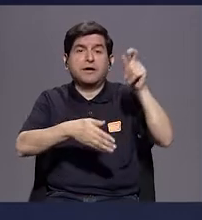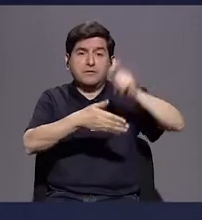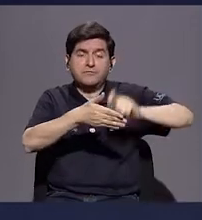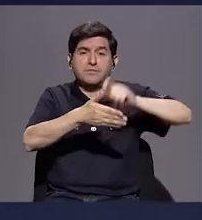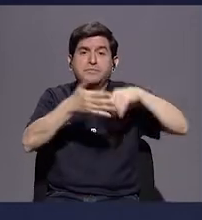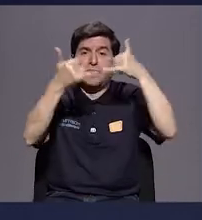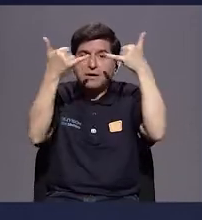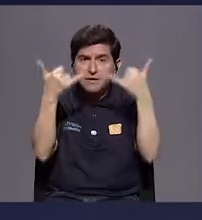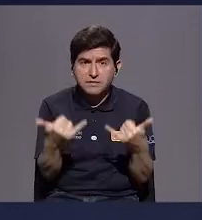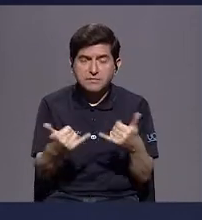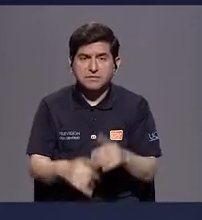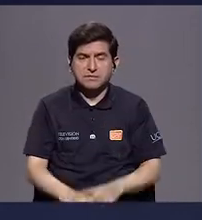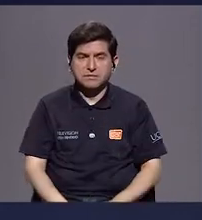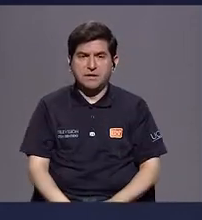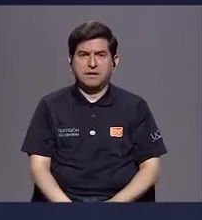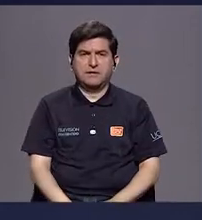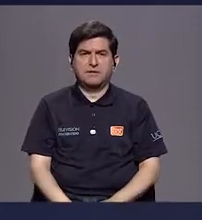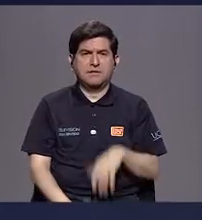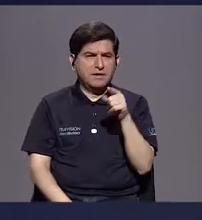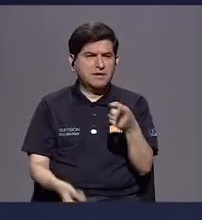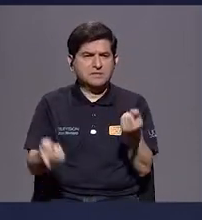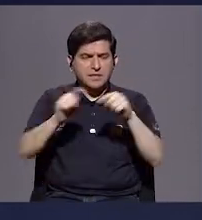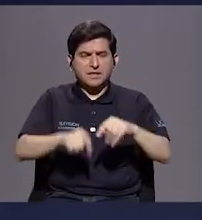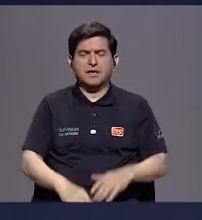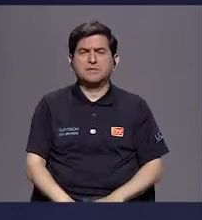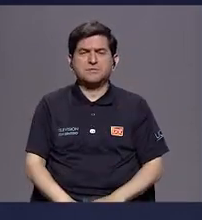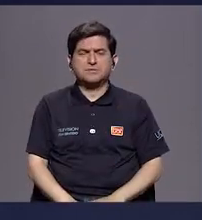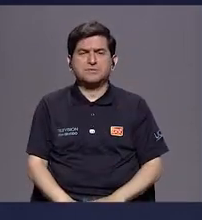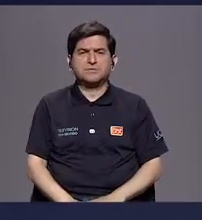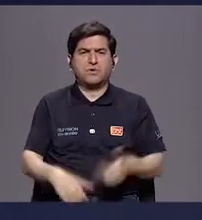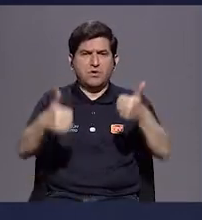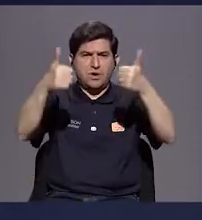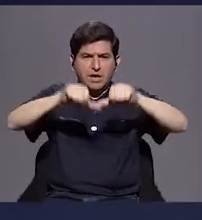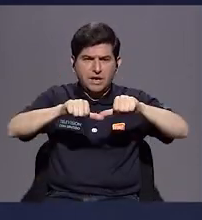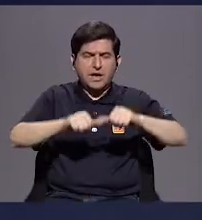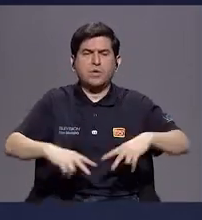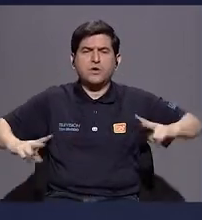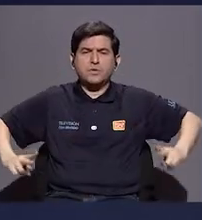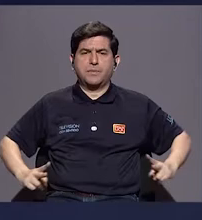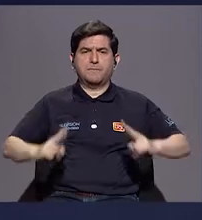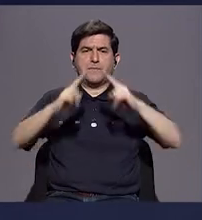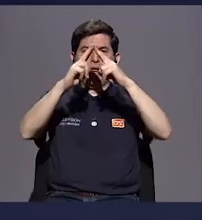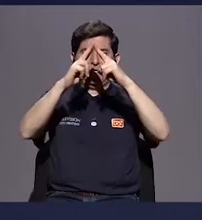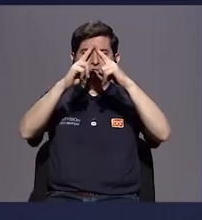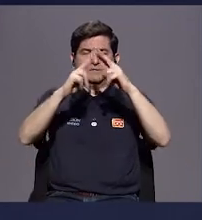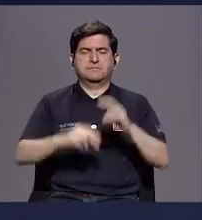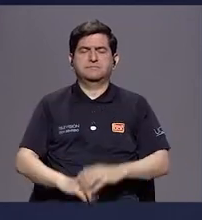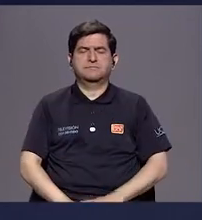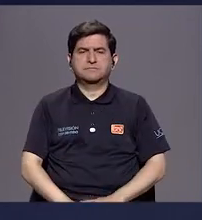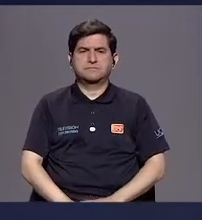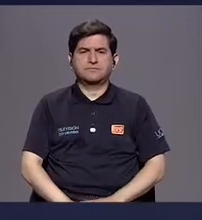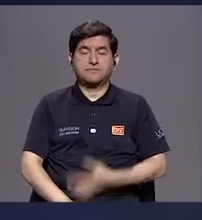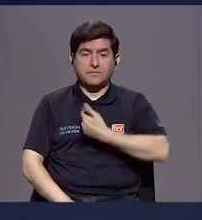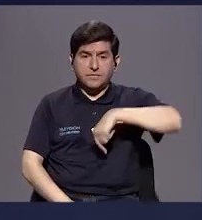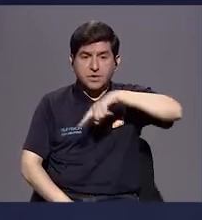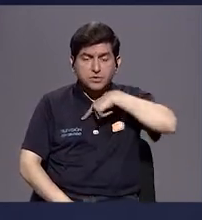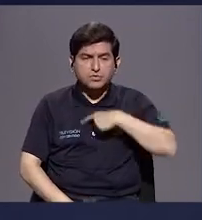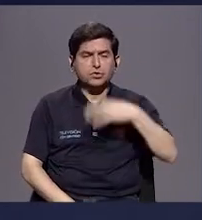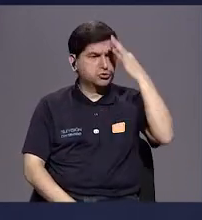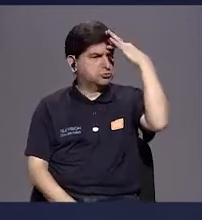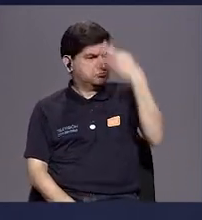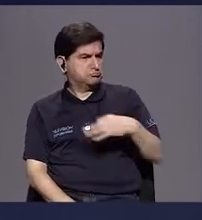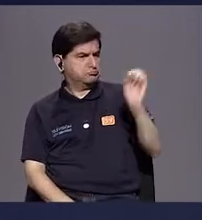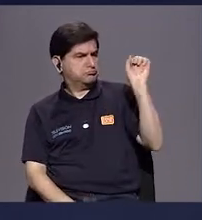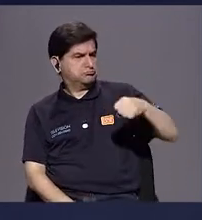había firmado el convenio marco, ¿verdad?, en París, el acuerdo en donde nosotros